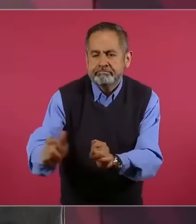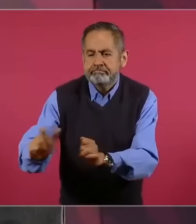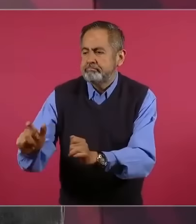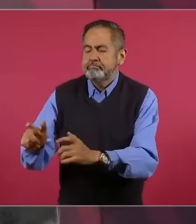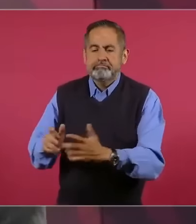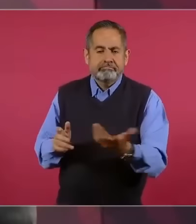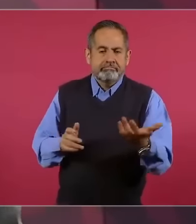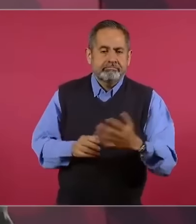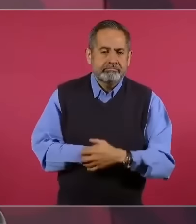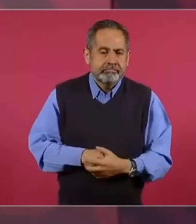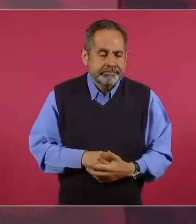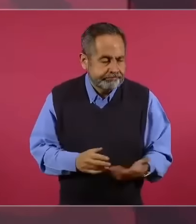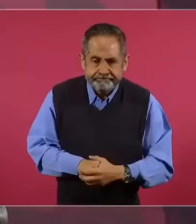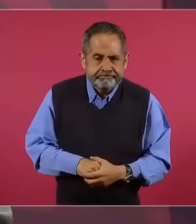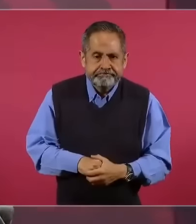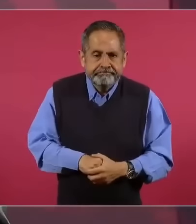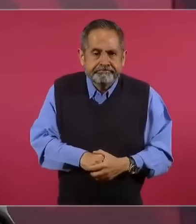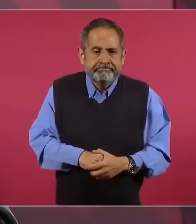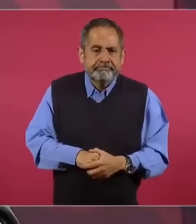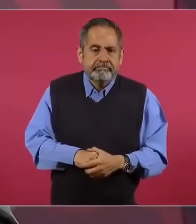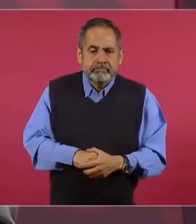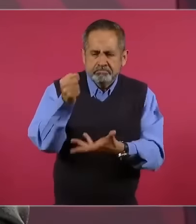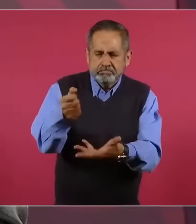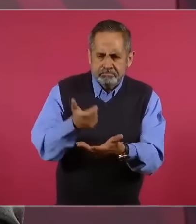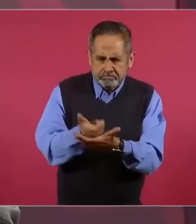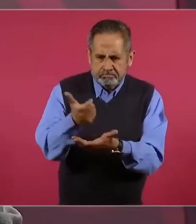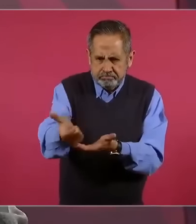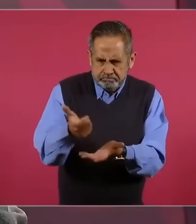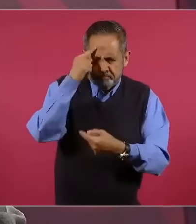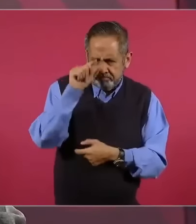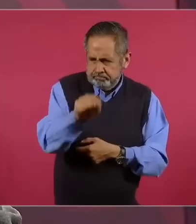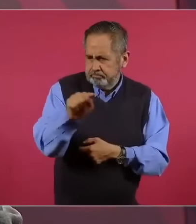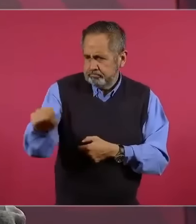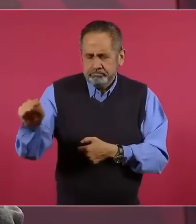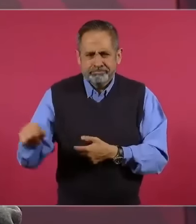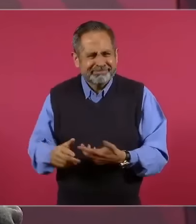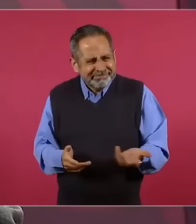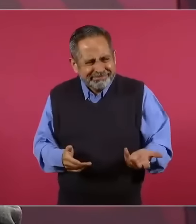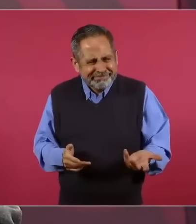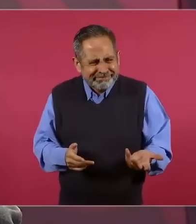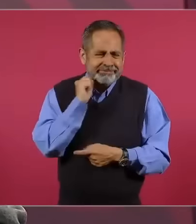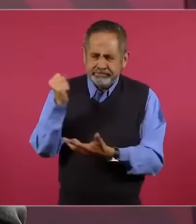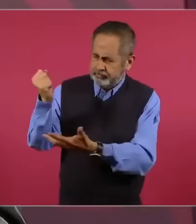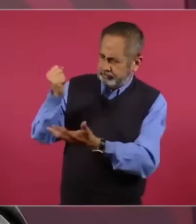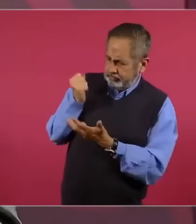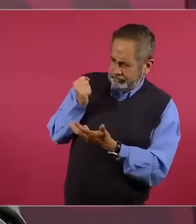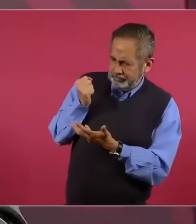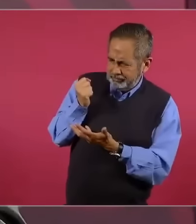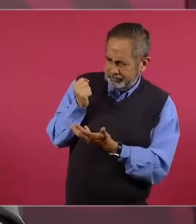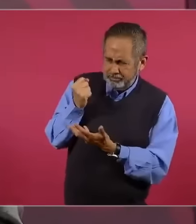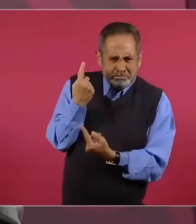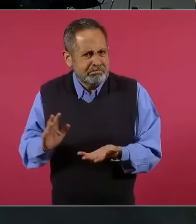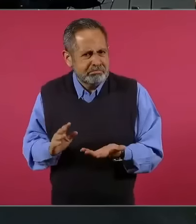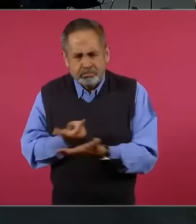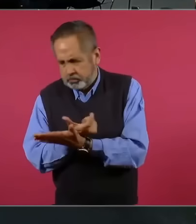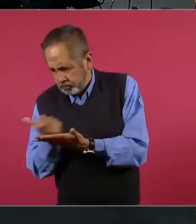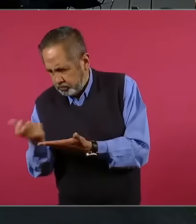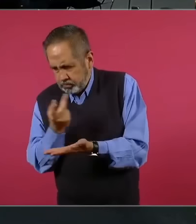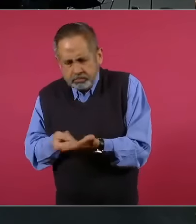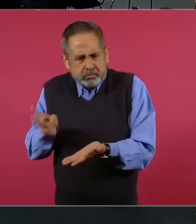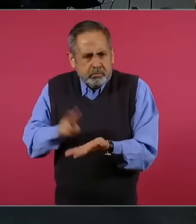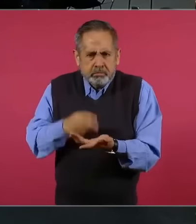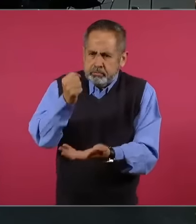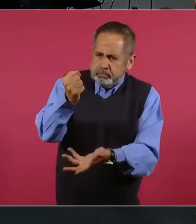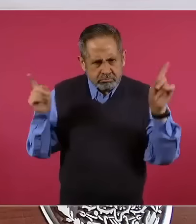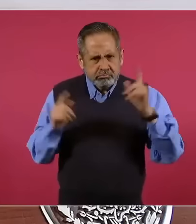Desasignaban un presupuesto. Imagínense diputados, senadores con presupuesto. Si esa